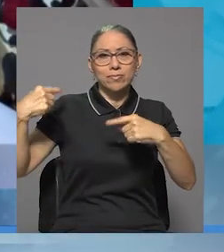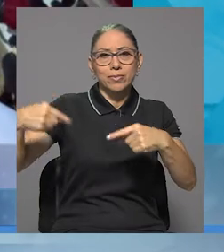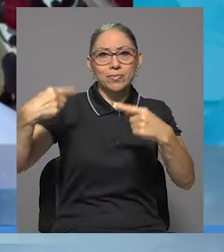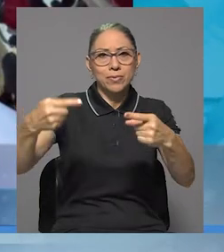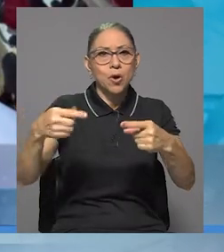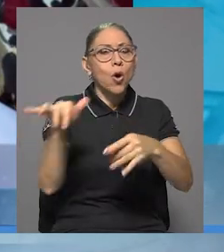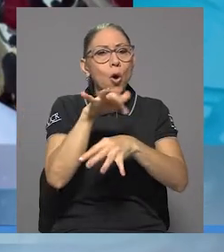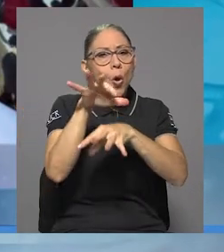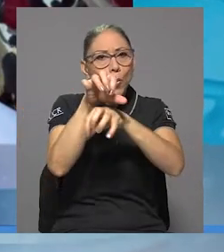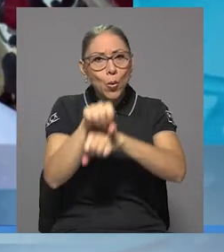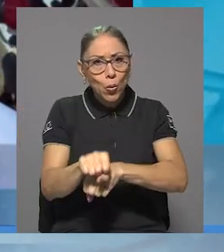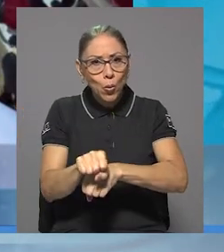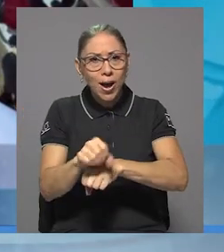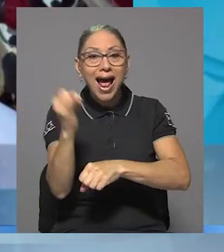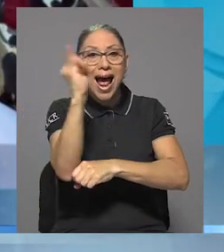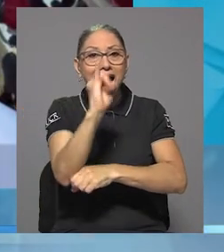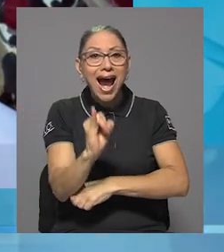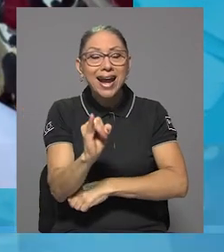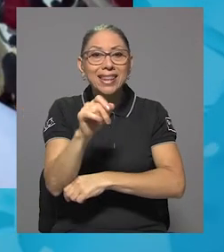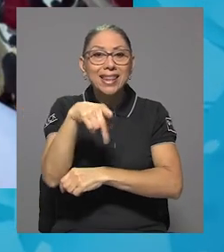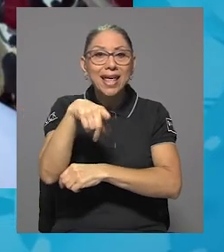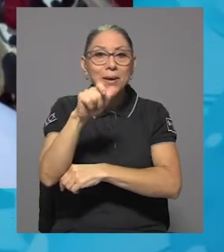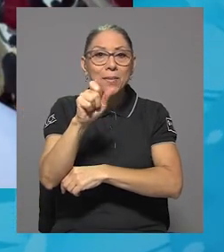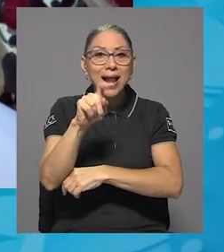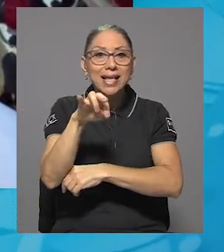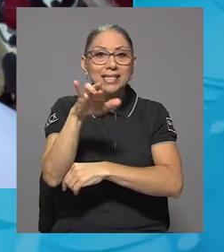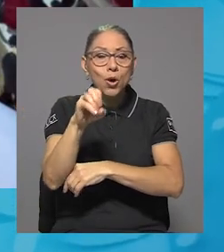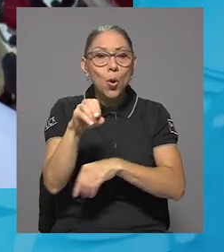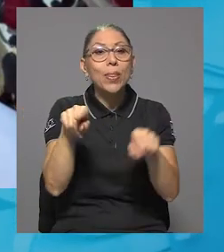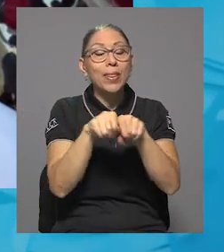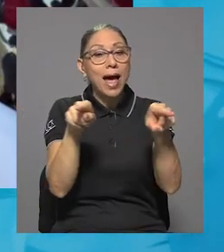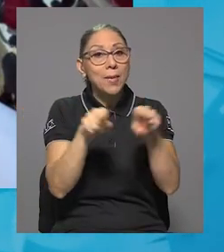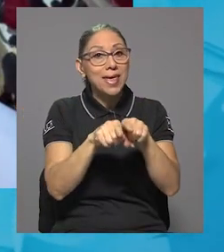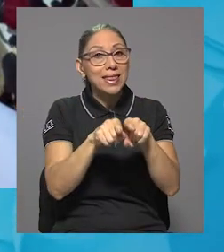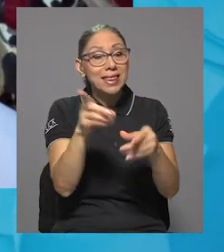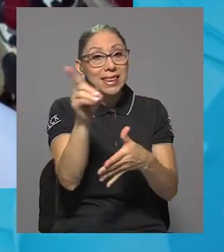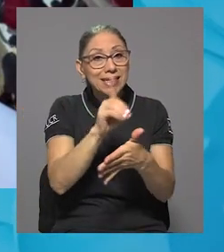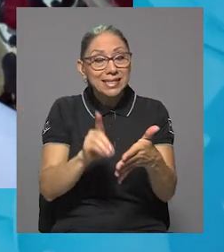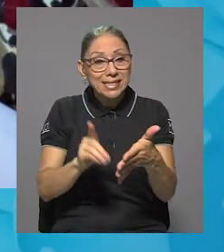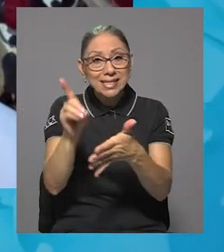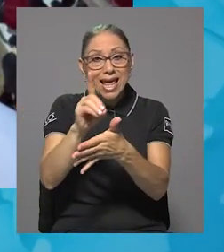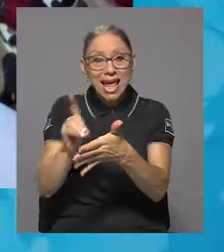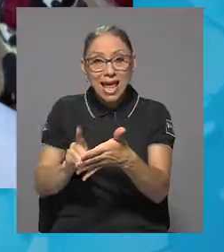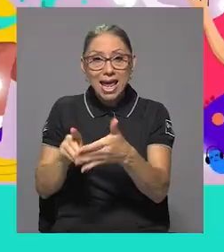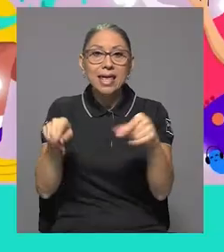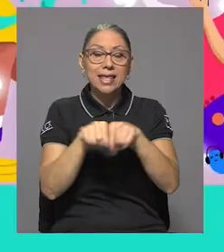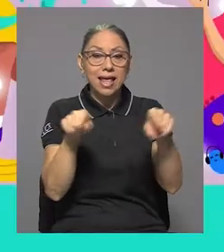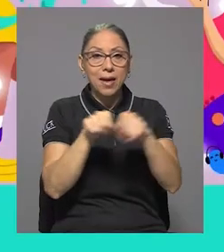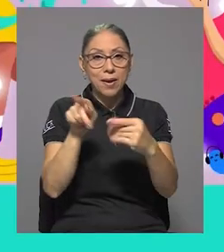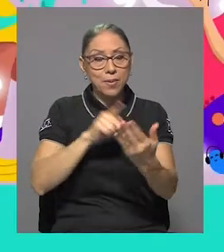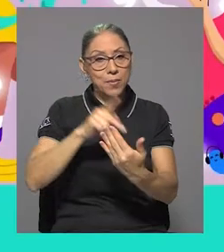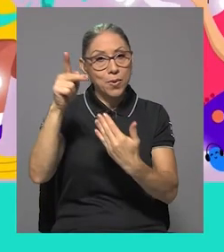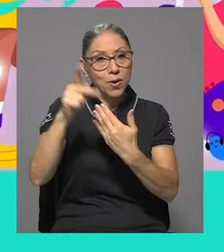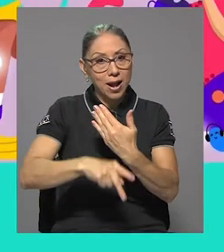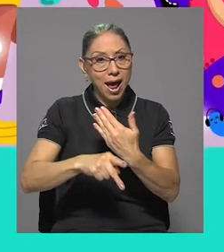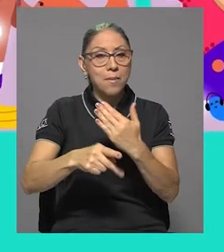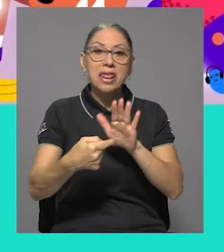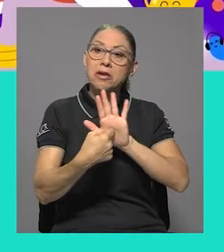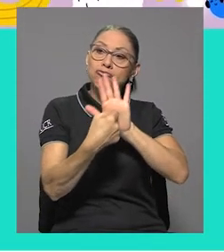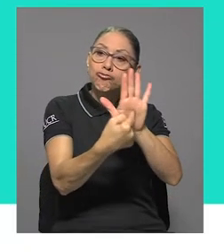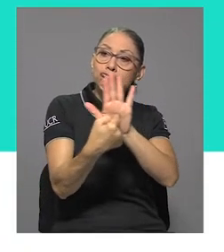plástico, pero también muchos productos de diseño y también tenemos todo un programa de presentaciones